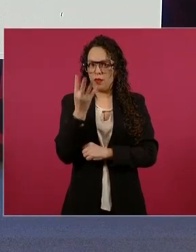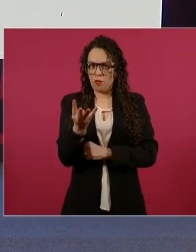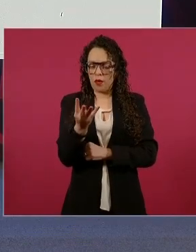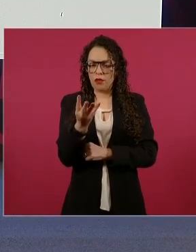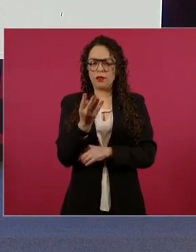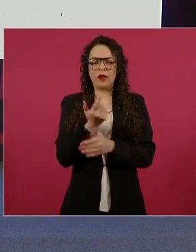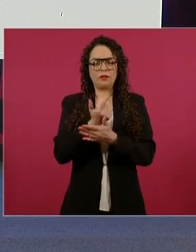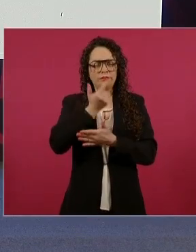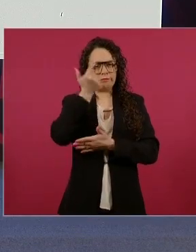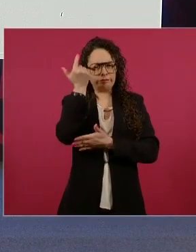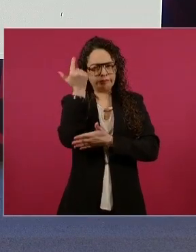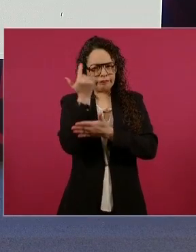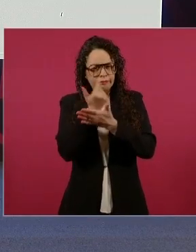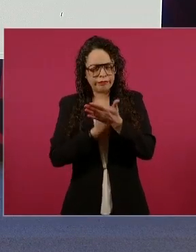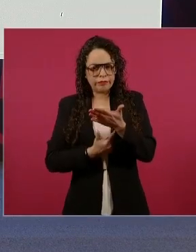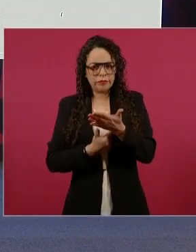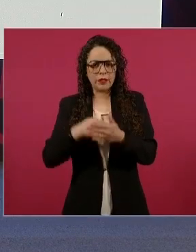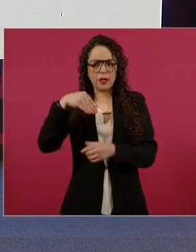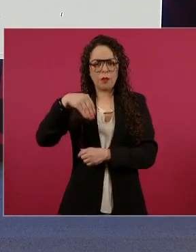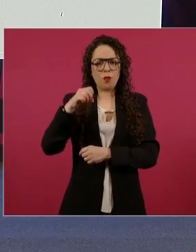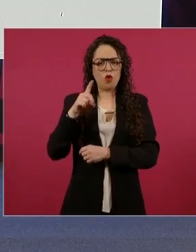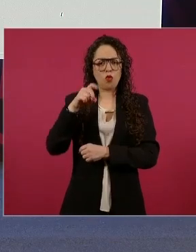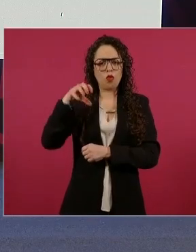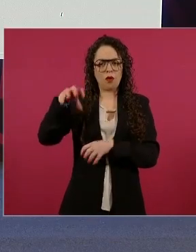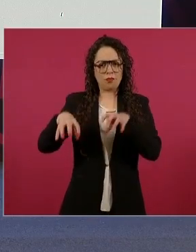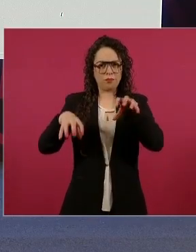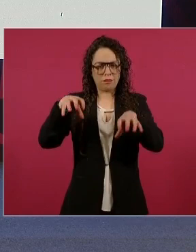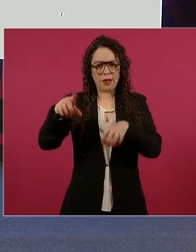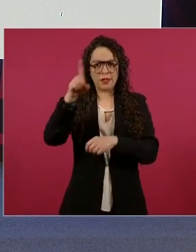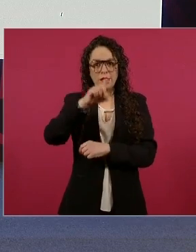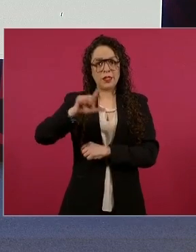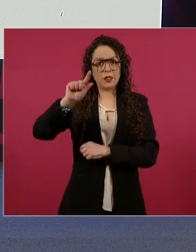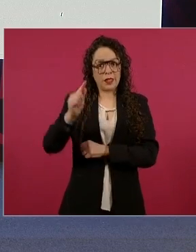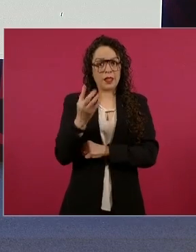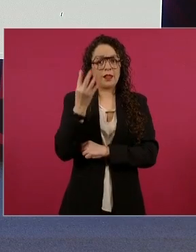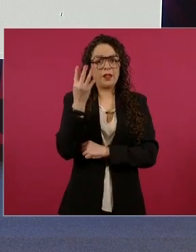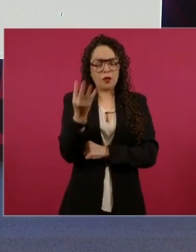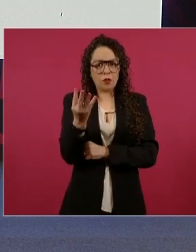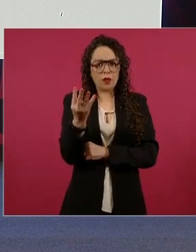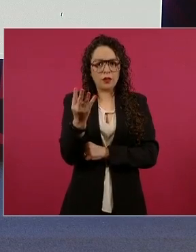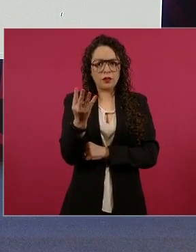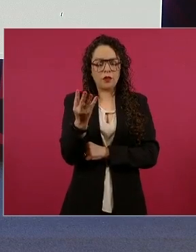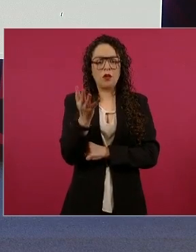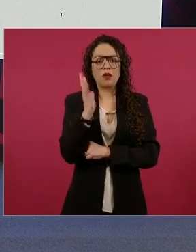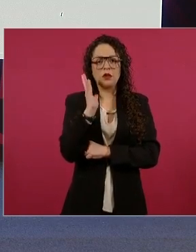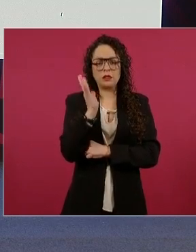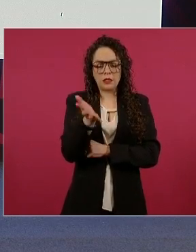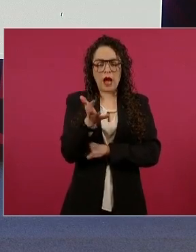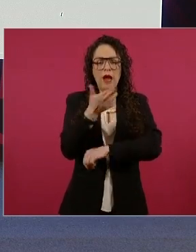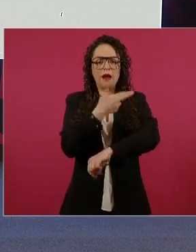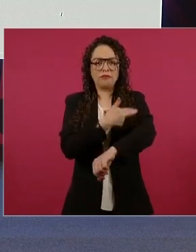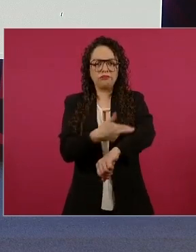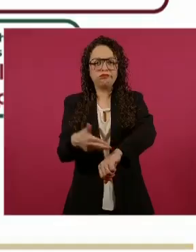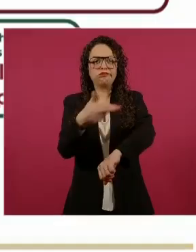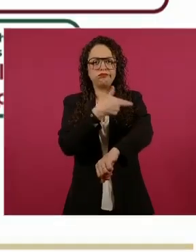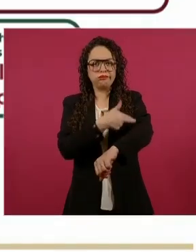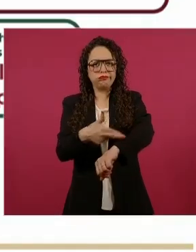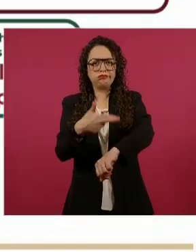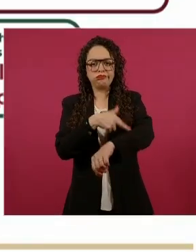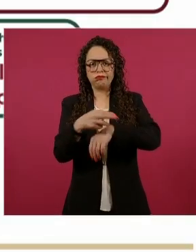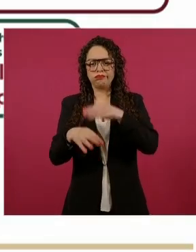en los 174 módulos instalados, se ha regularizado dos millones